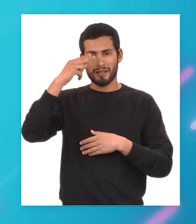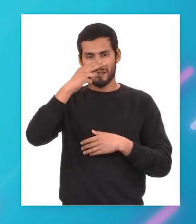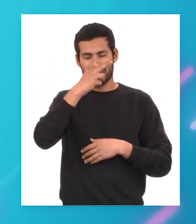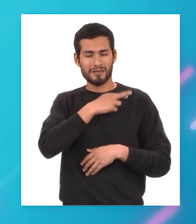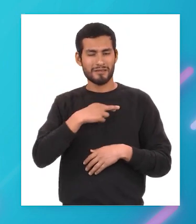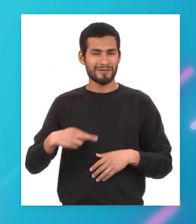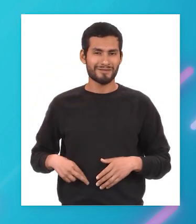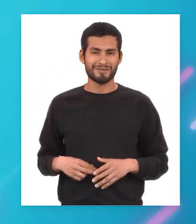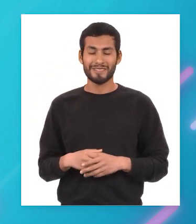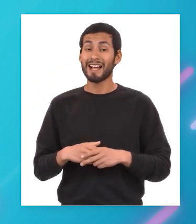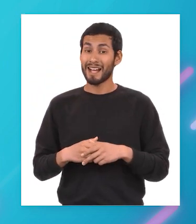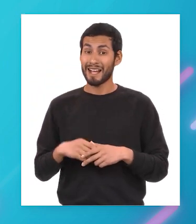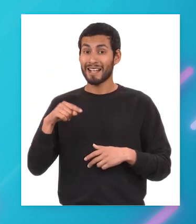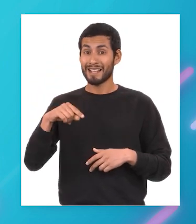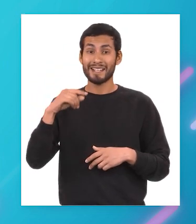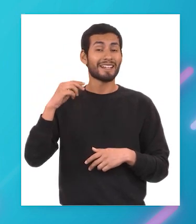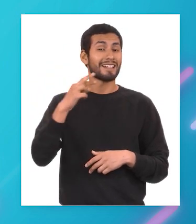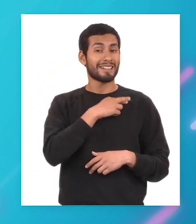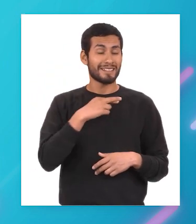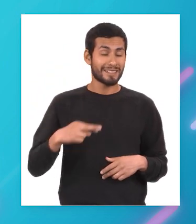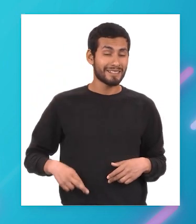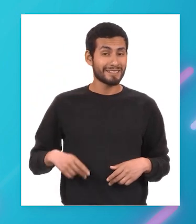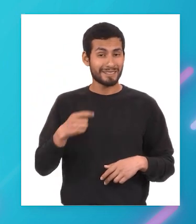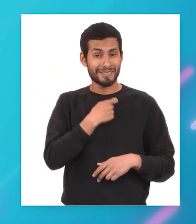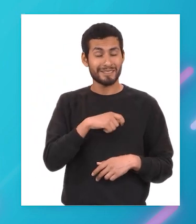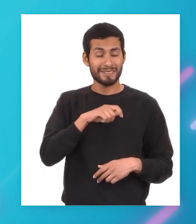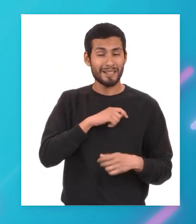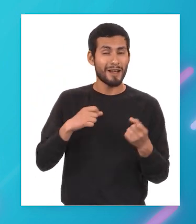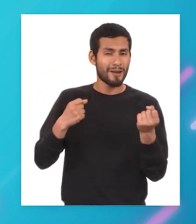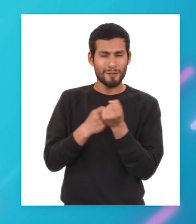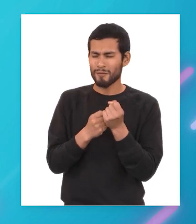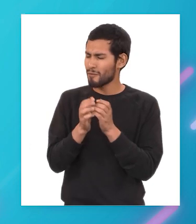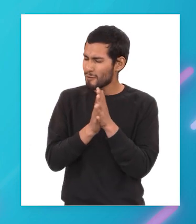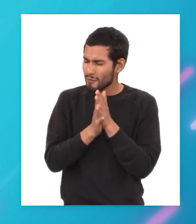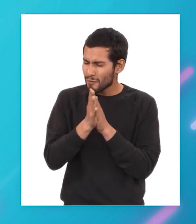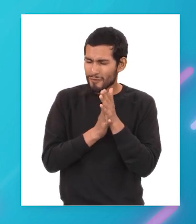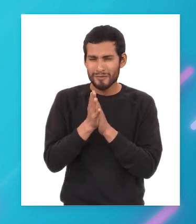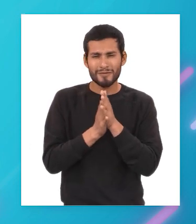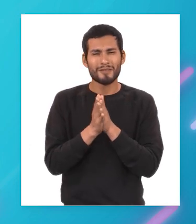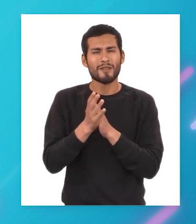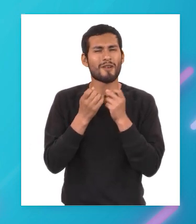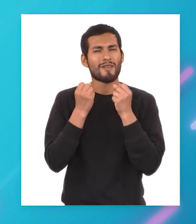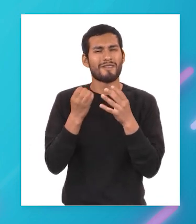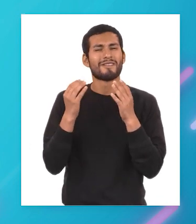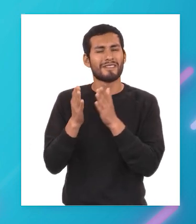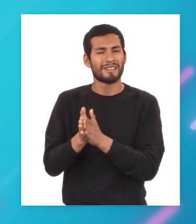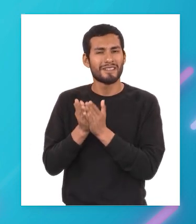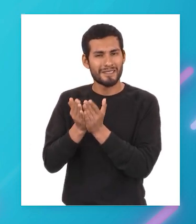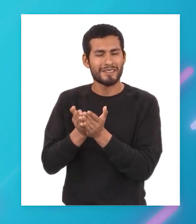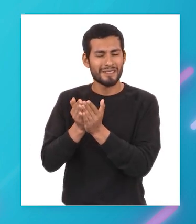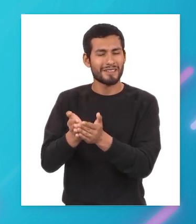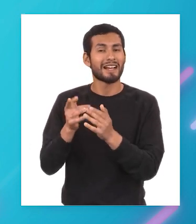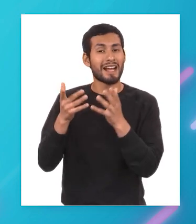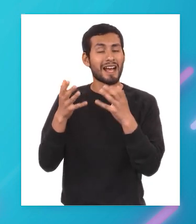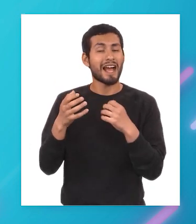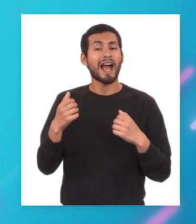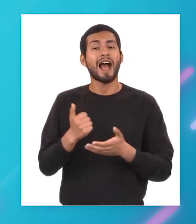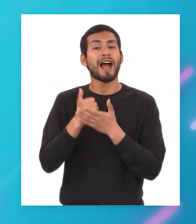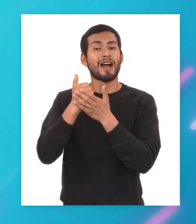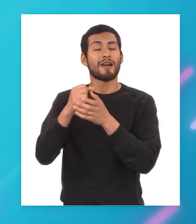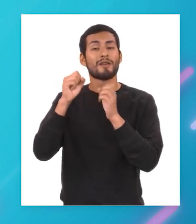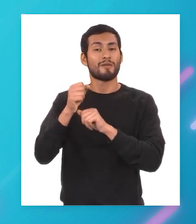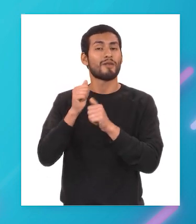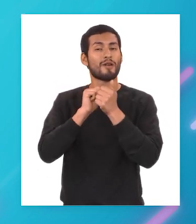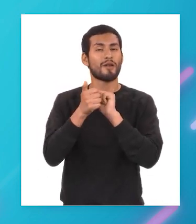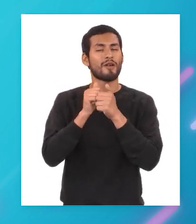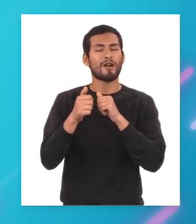gracias a ello los reyes de españa apoyaron muy entusiasmados a muchos navegantes que quisieron ayudar a